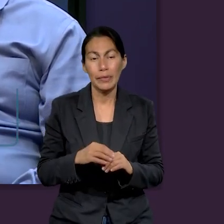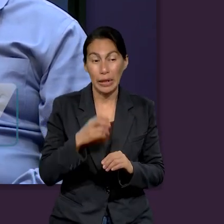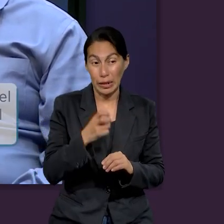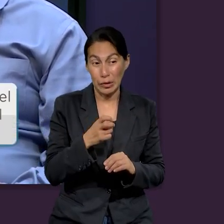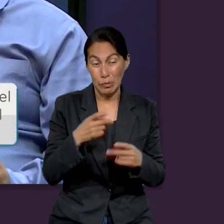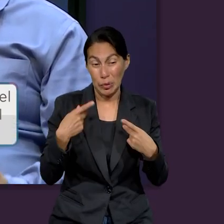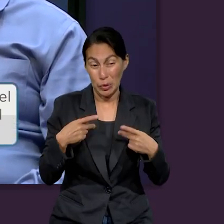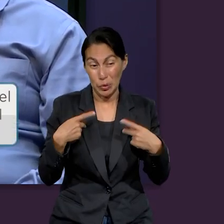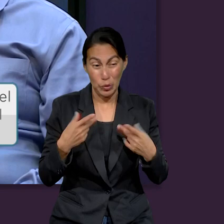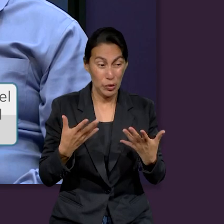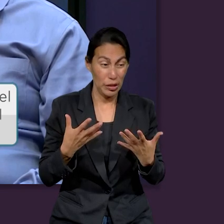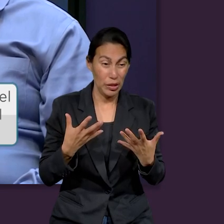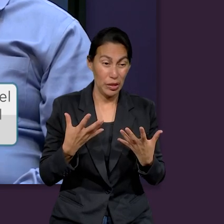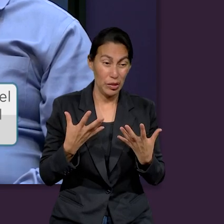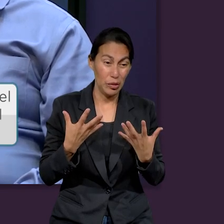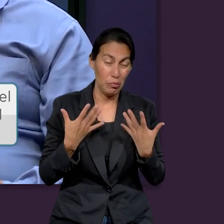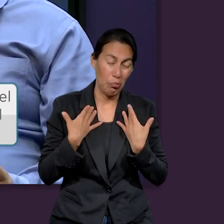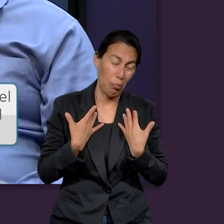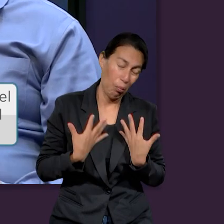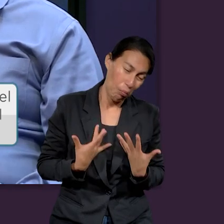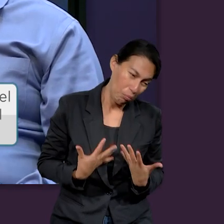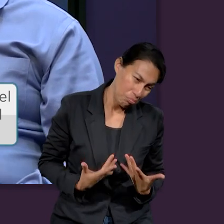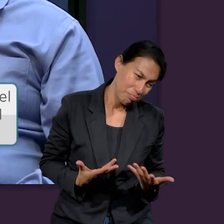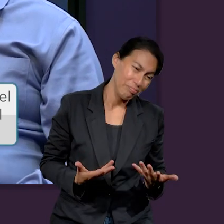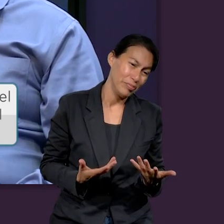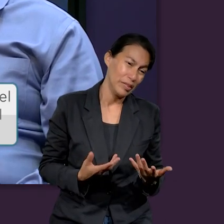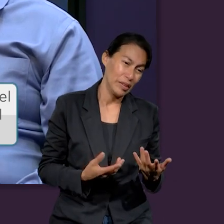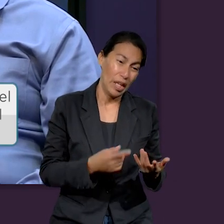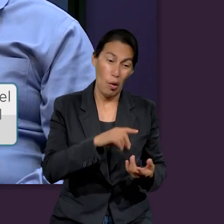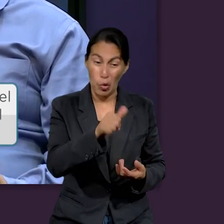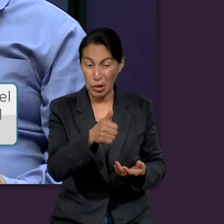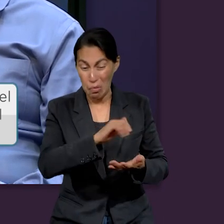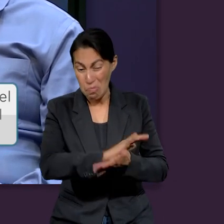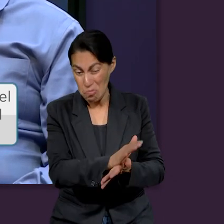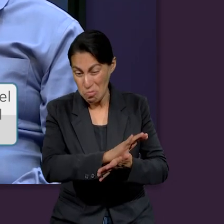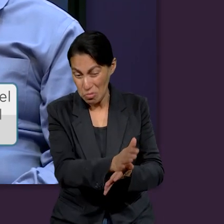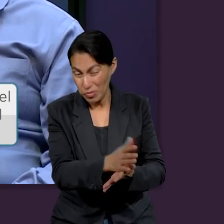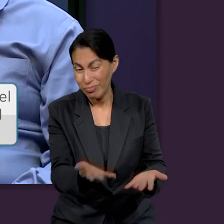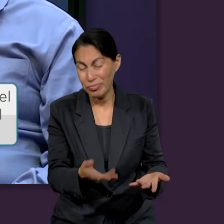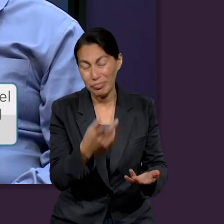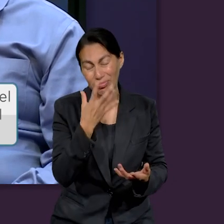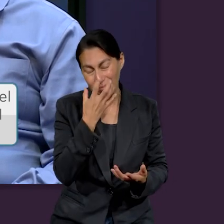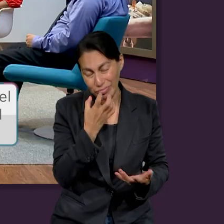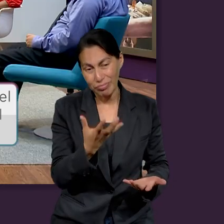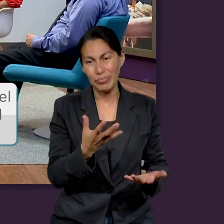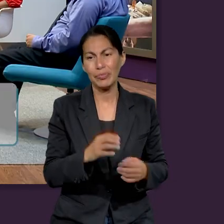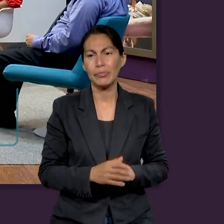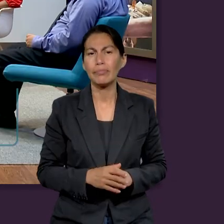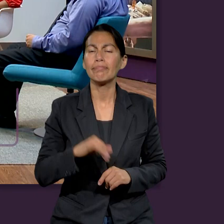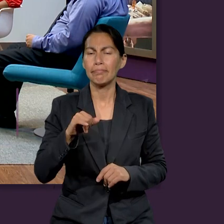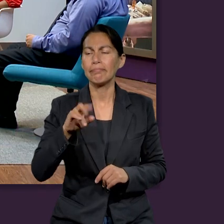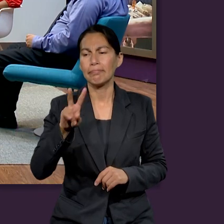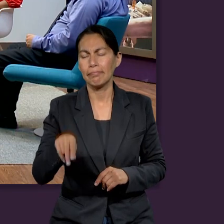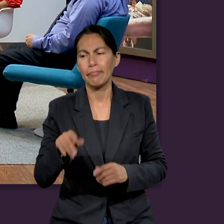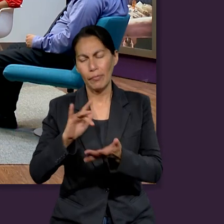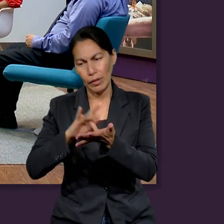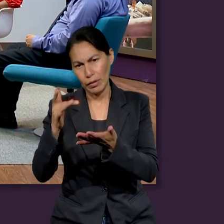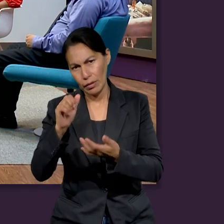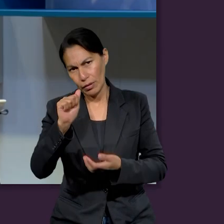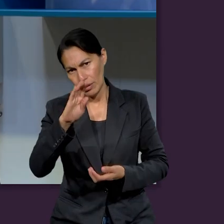con esa idea que, lamentablemente, pues está destruyendo al mundo y al ser humano en el proceso. Gracias, Abdel.